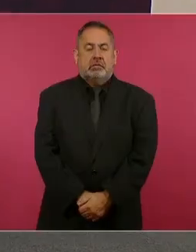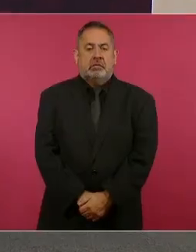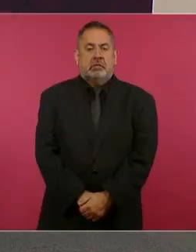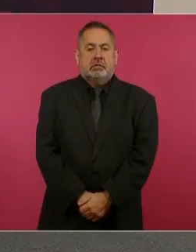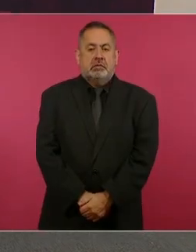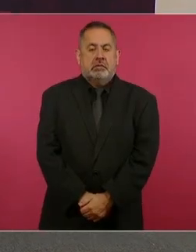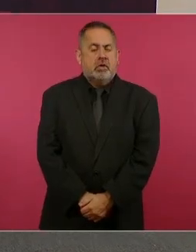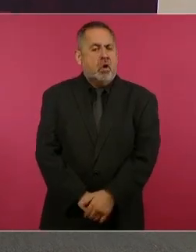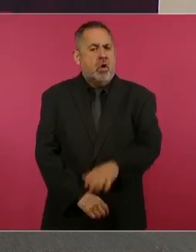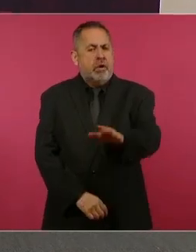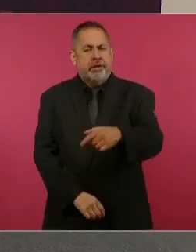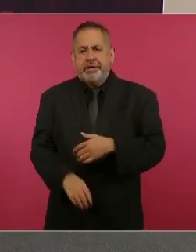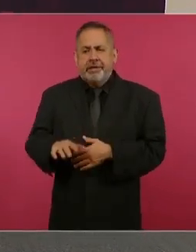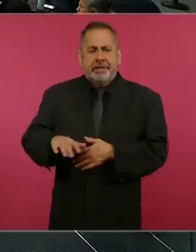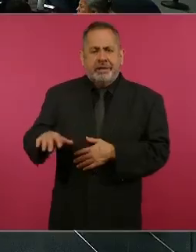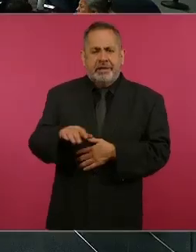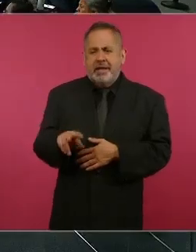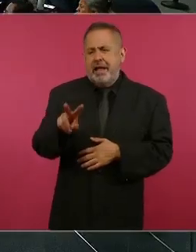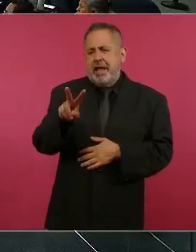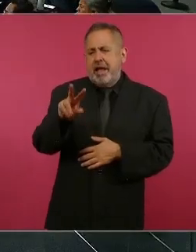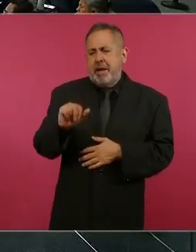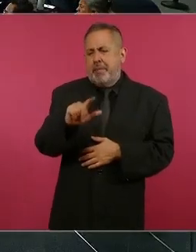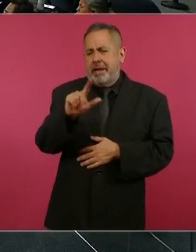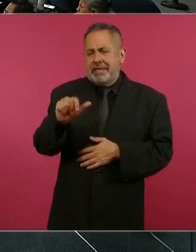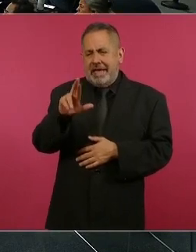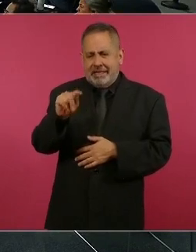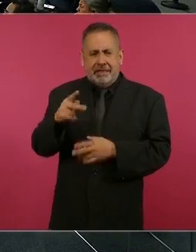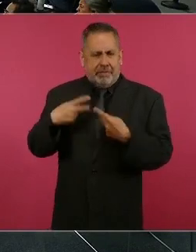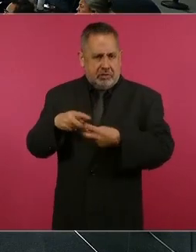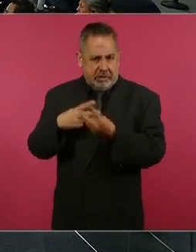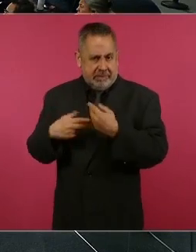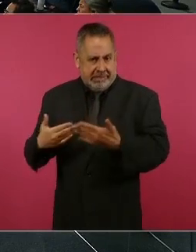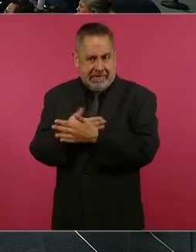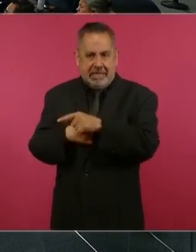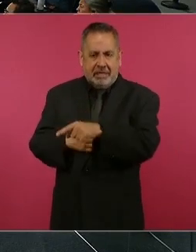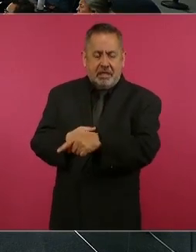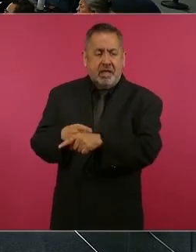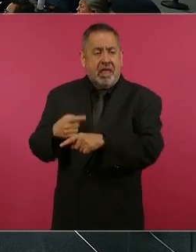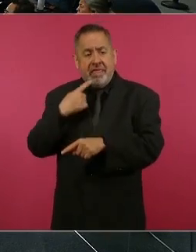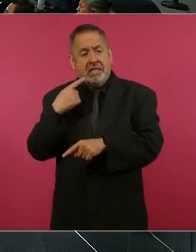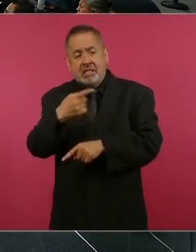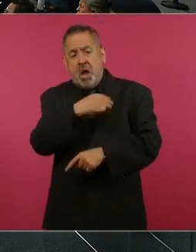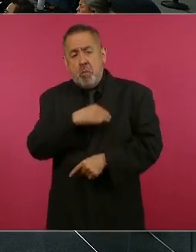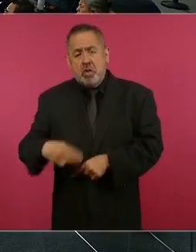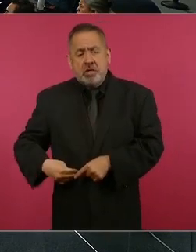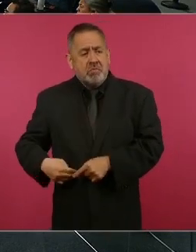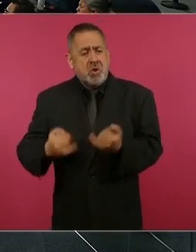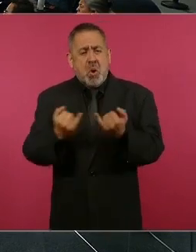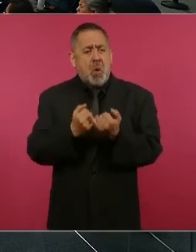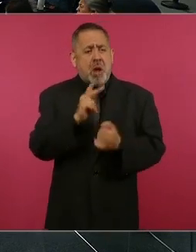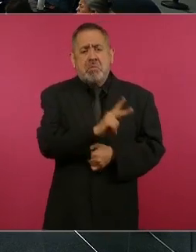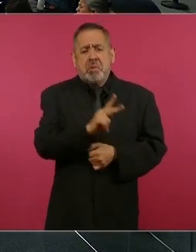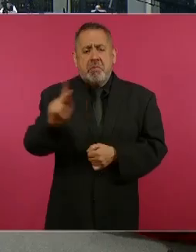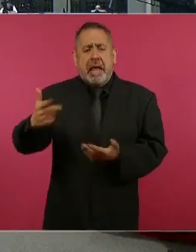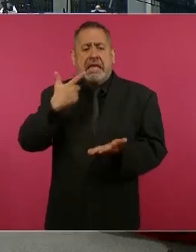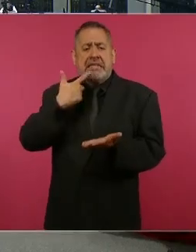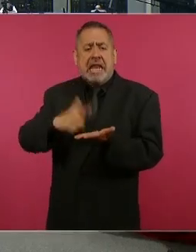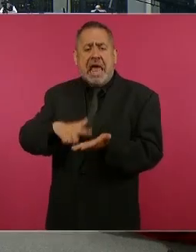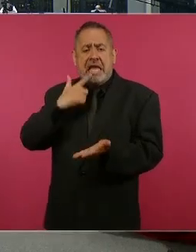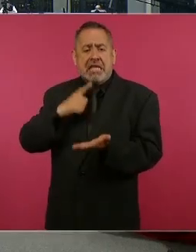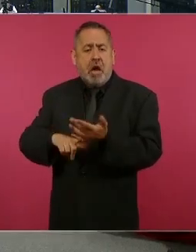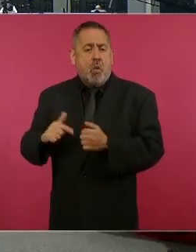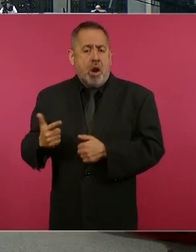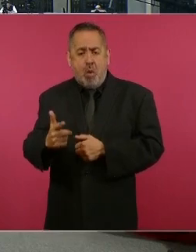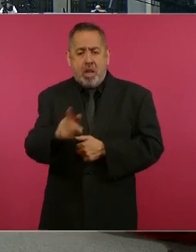Secretaría de Gobernación, porque dicen bayartenses que están aquí afuera. ¿Hay condiciones en ese municipio similares a las de Celaya, en Guanajuato,